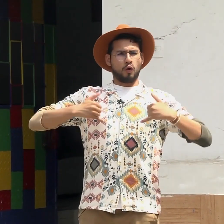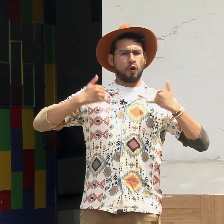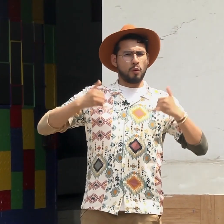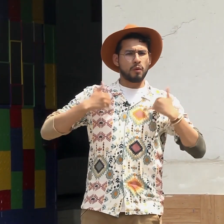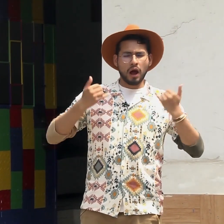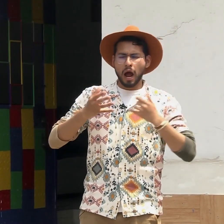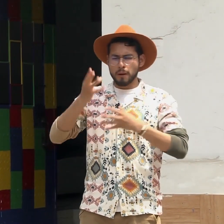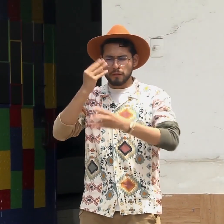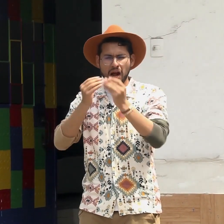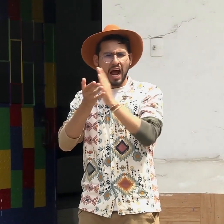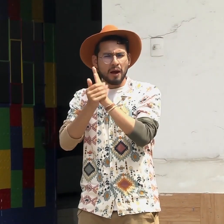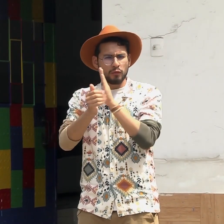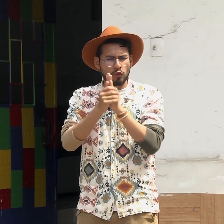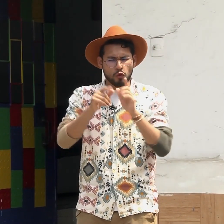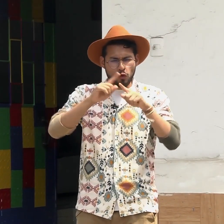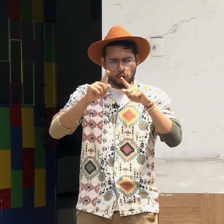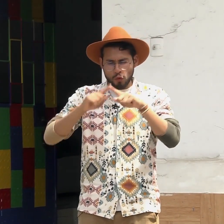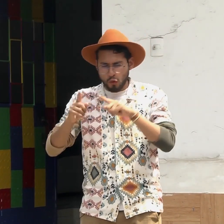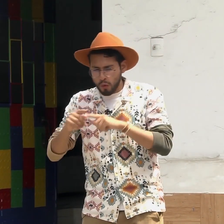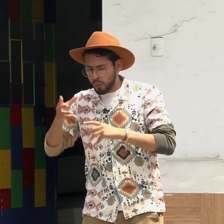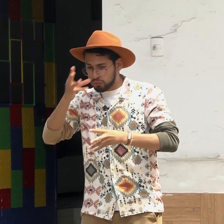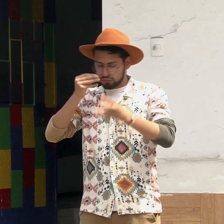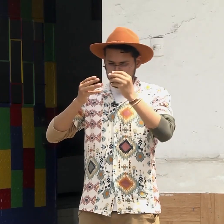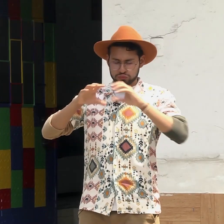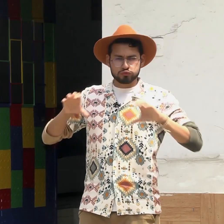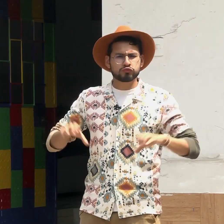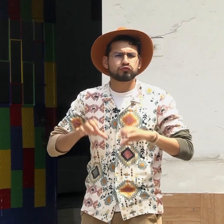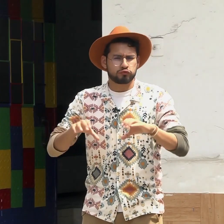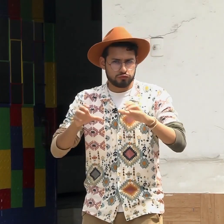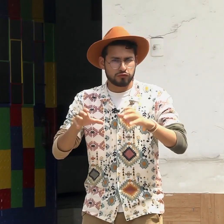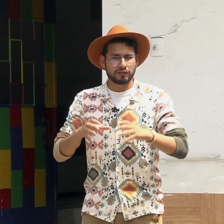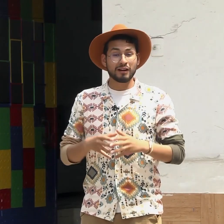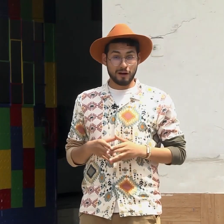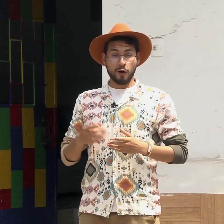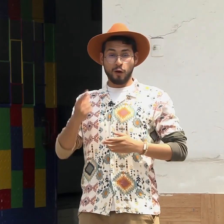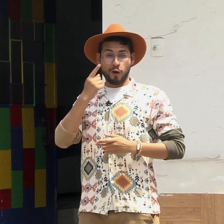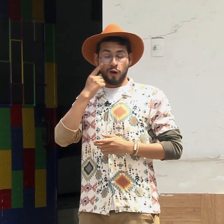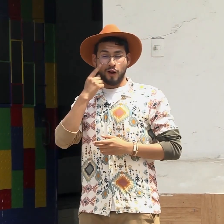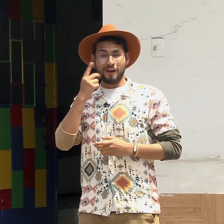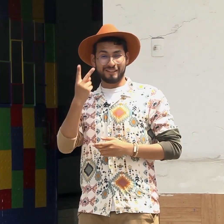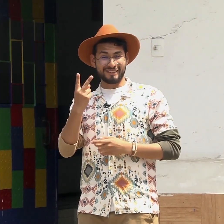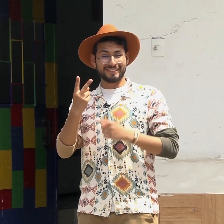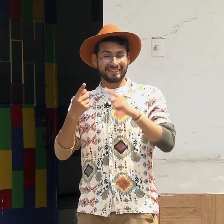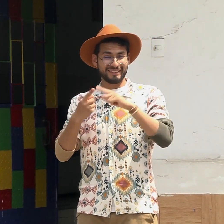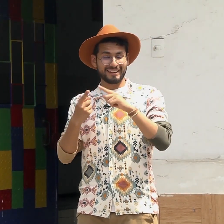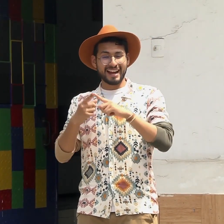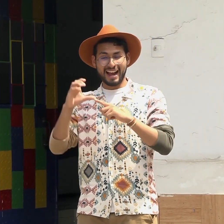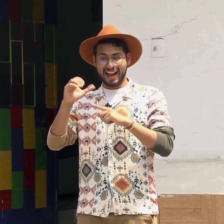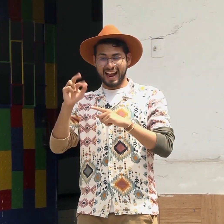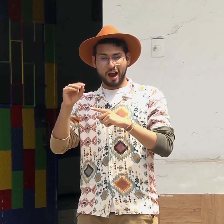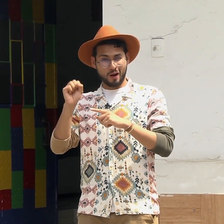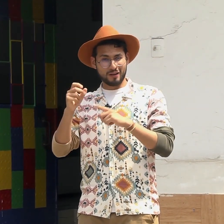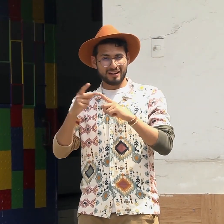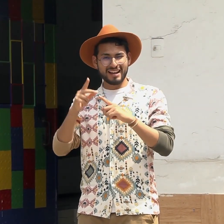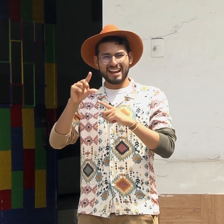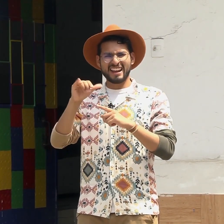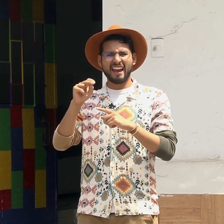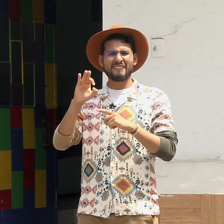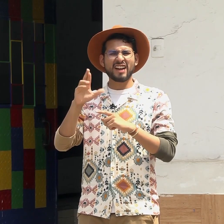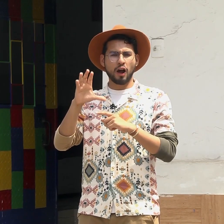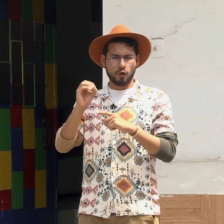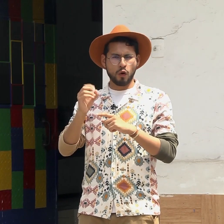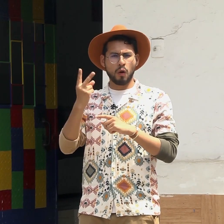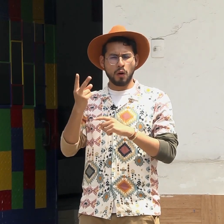Desde niños, adolescentes y jóvenes Aprenden habilidades blandas Habilidades motoras Y conoceremos tanto a Carlos y a Gianfranco